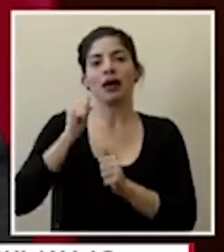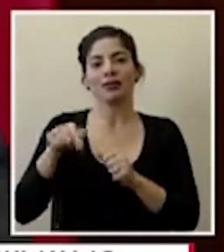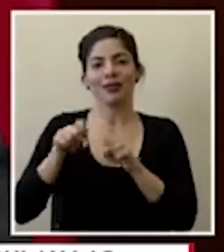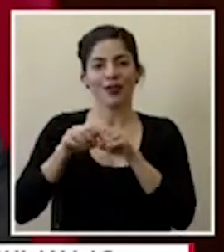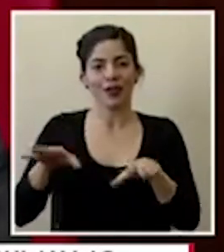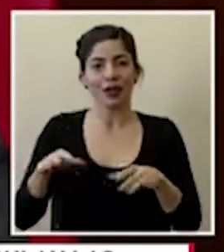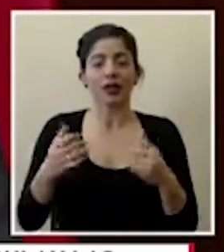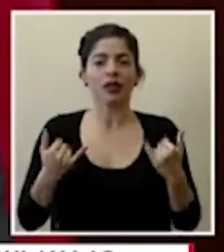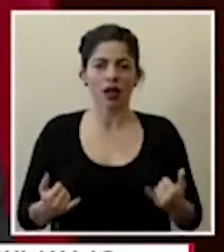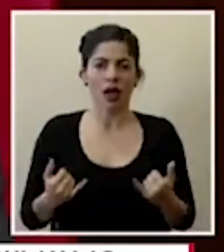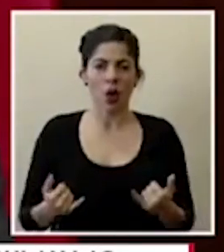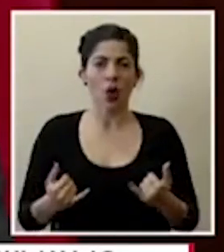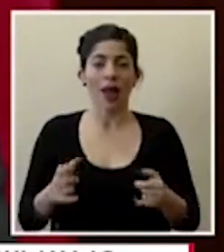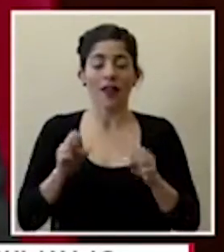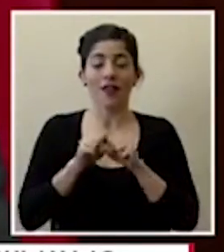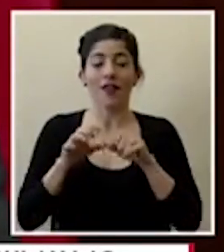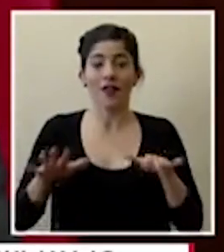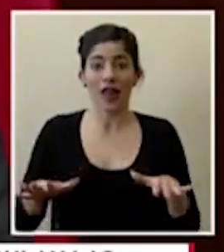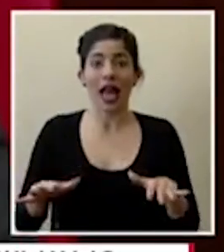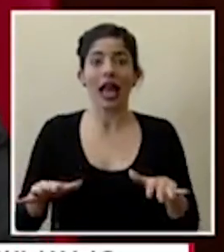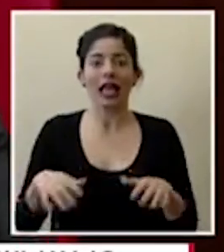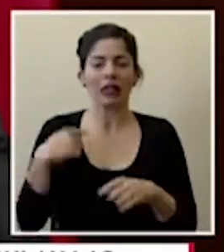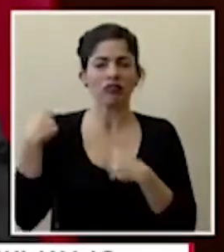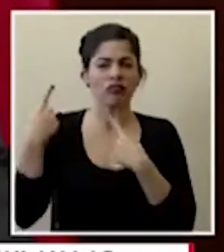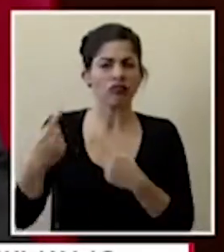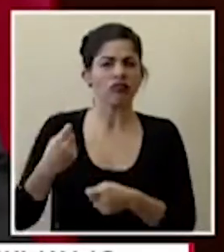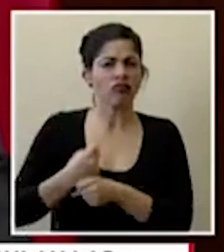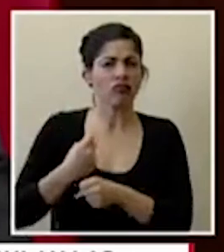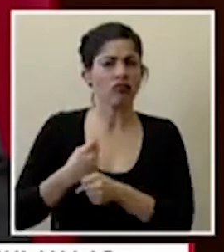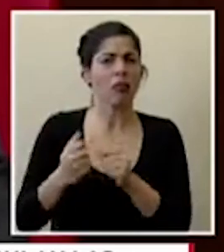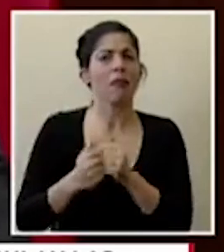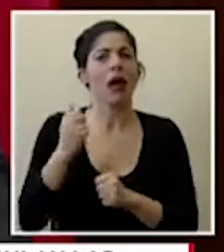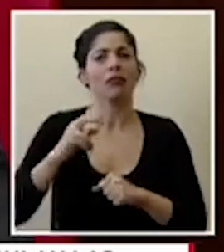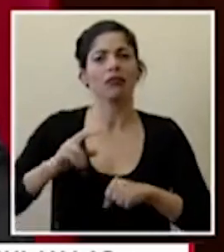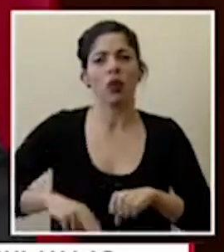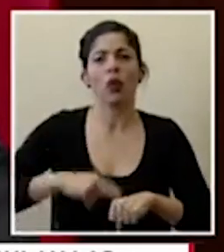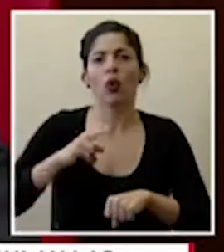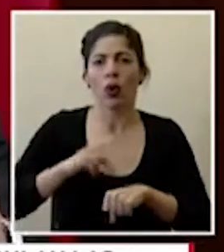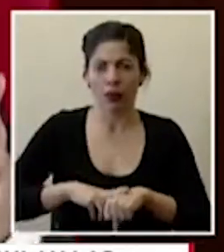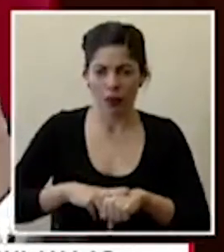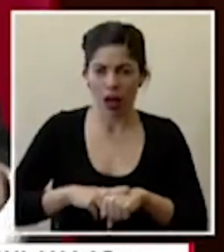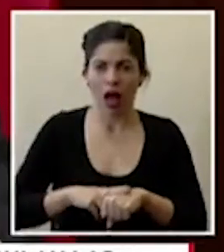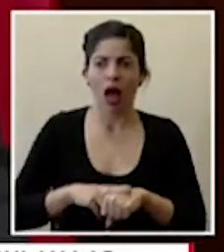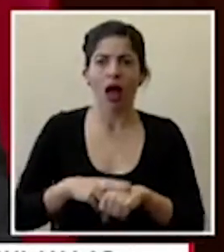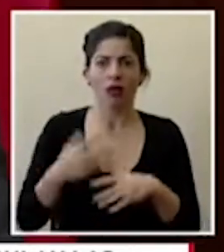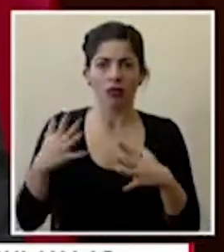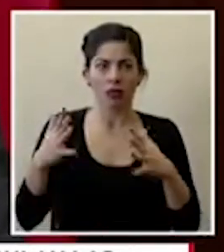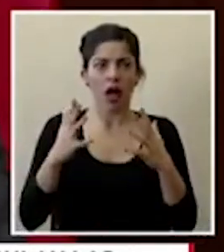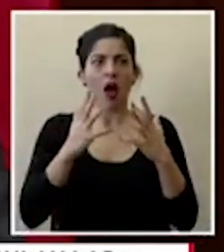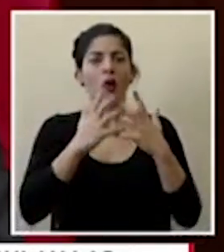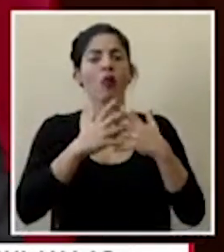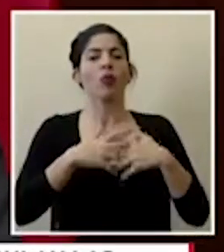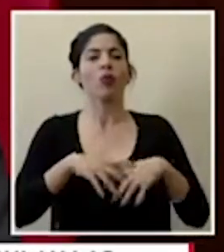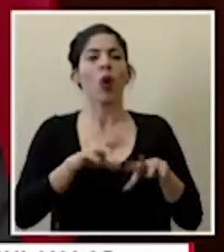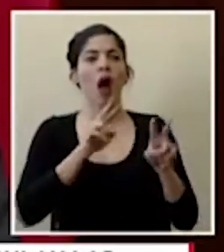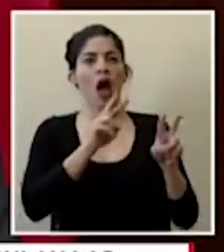actualmente las redes han estado trabajando con mucho mayor normalidad se ha asimilado ese patrón creciente de